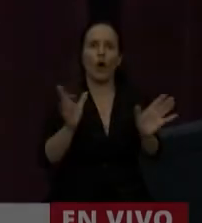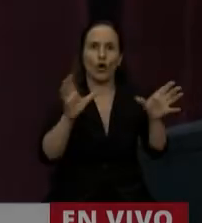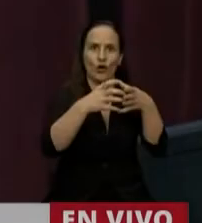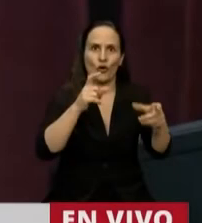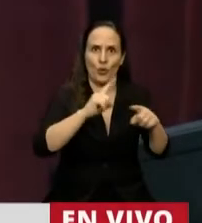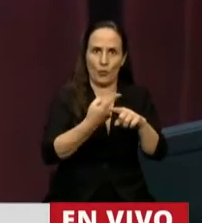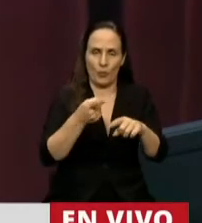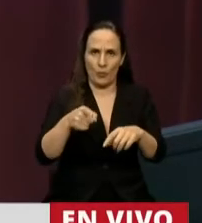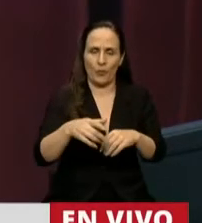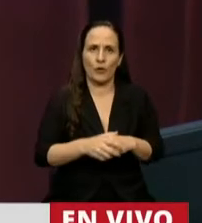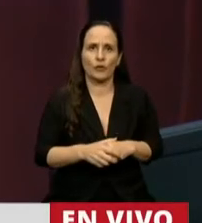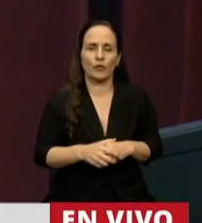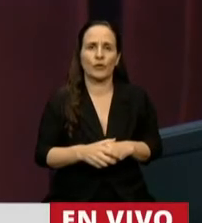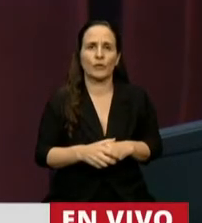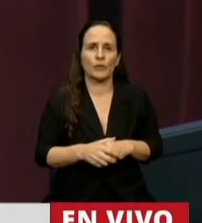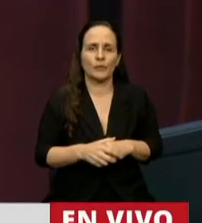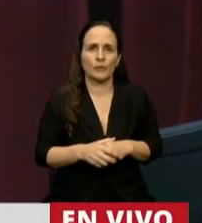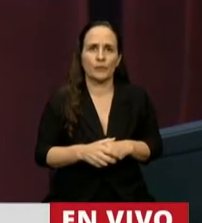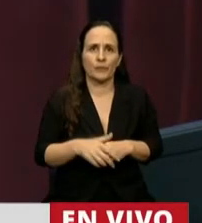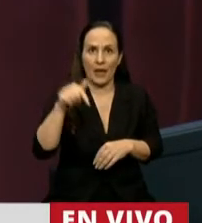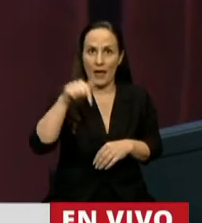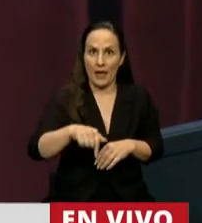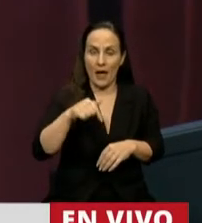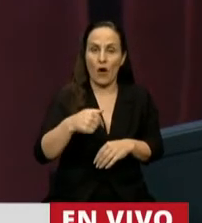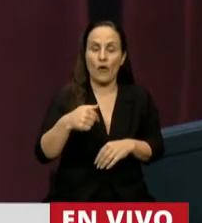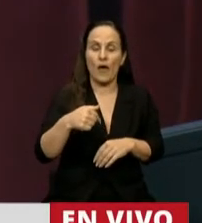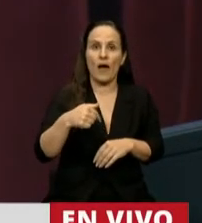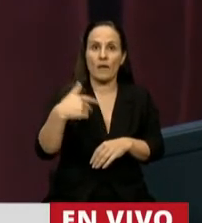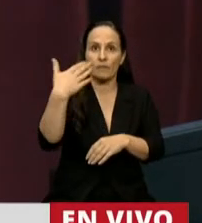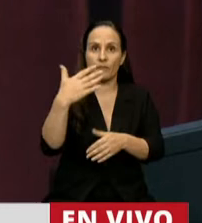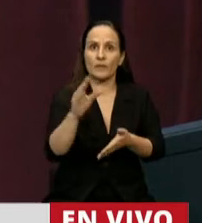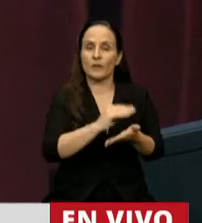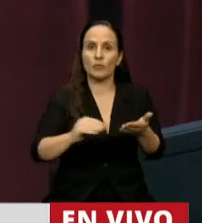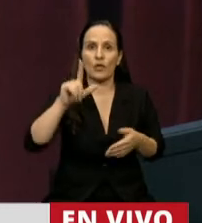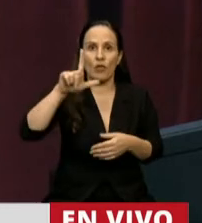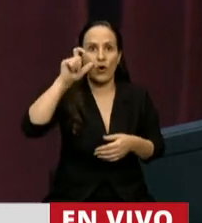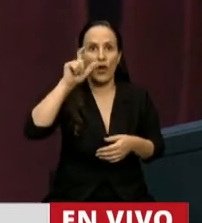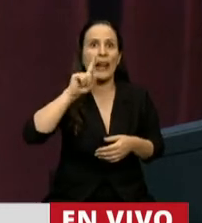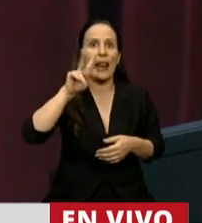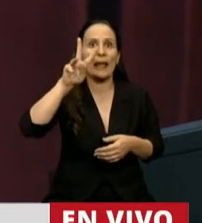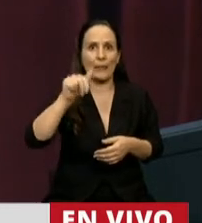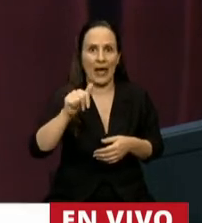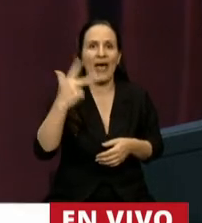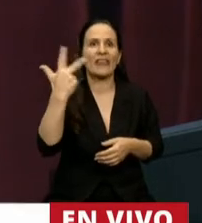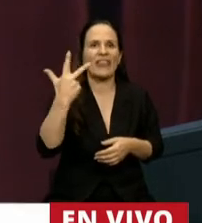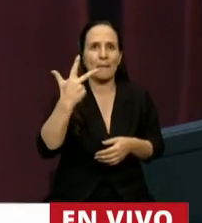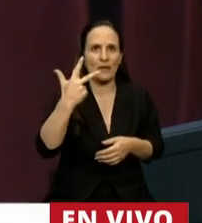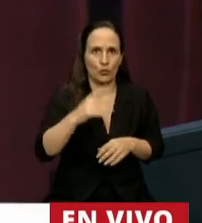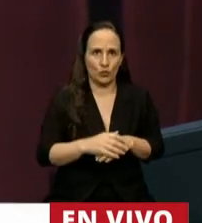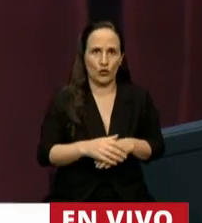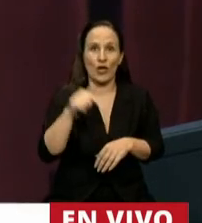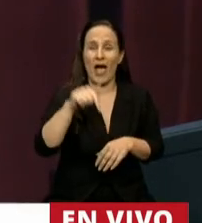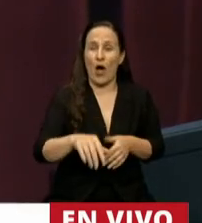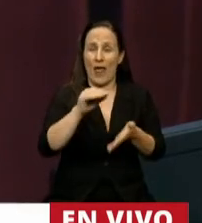Tiene la palabra el diputado Aldo Leiva. Tres minutos. Todos los